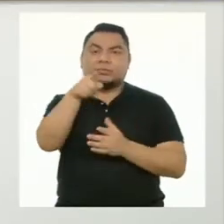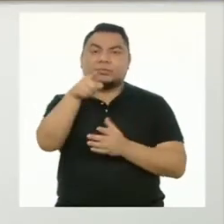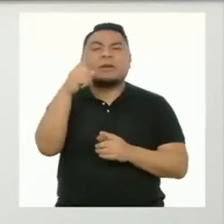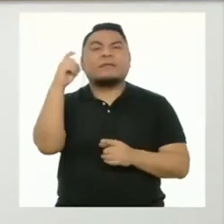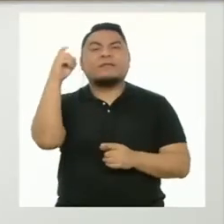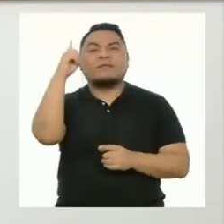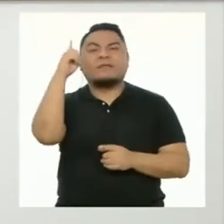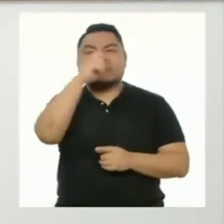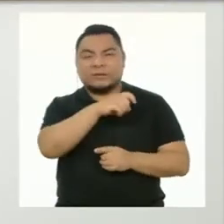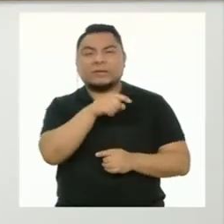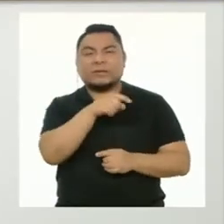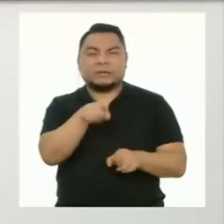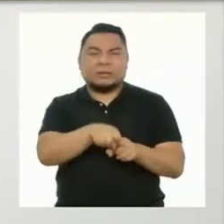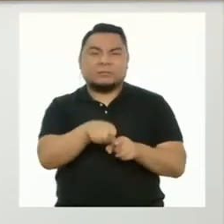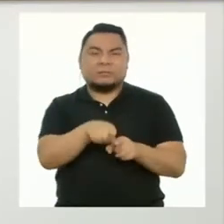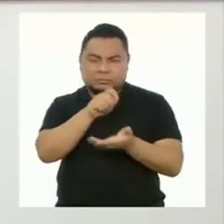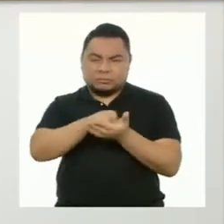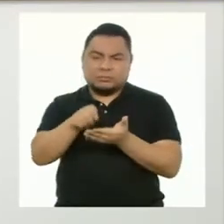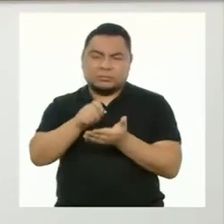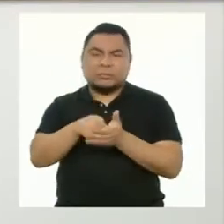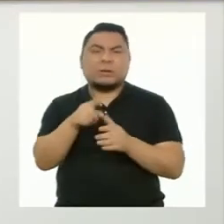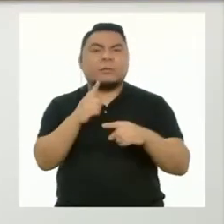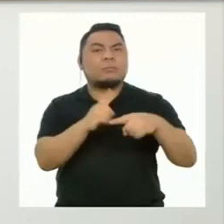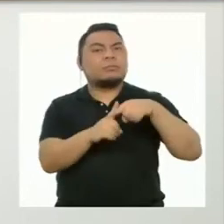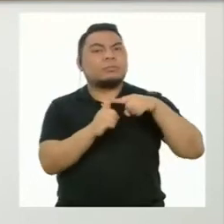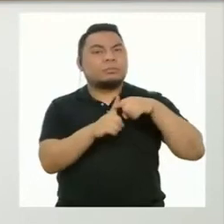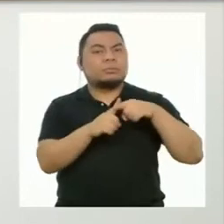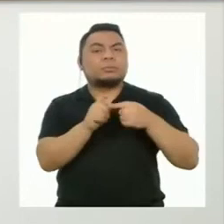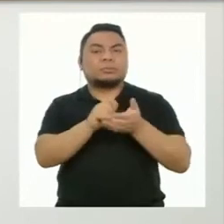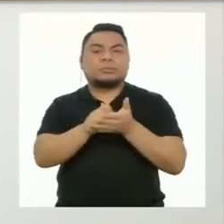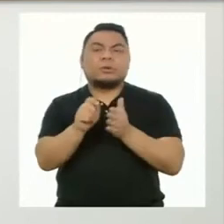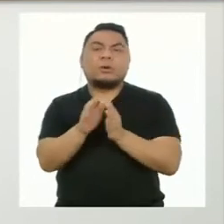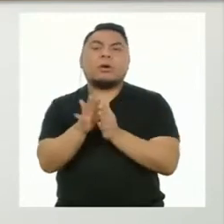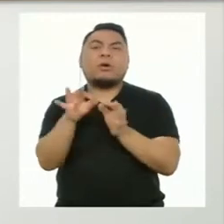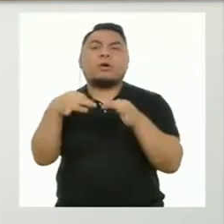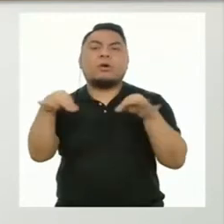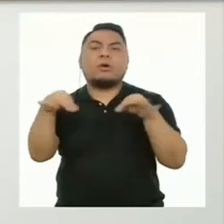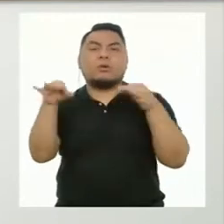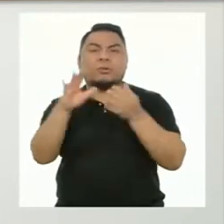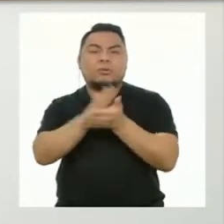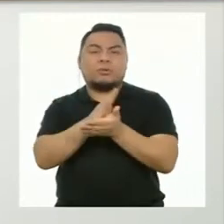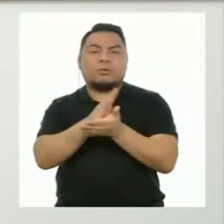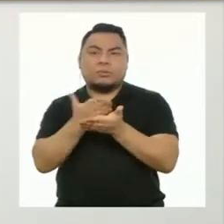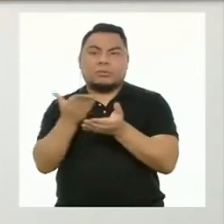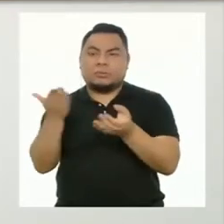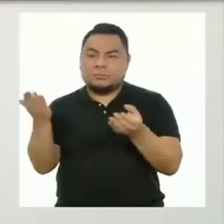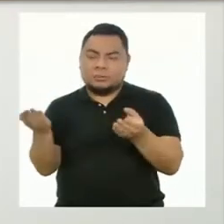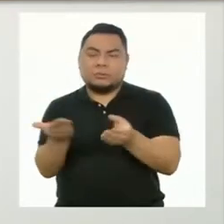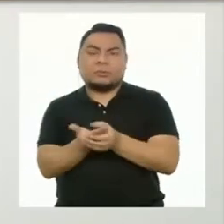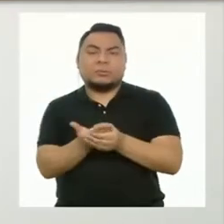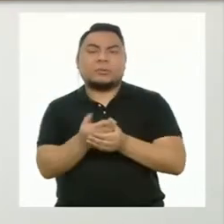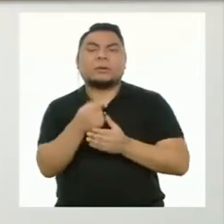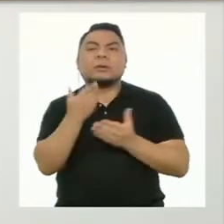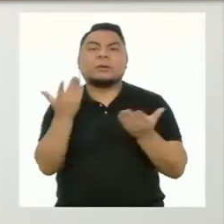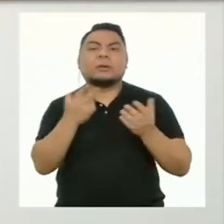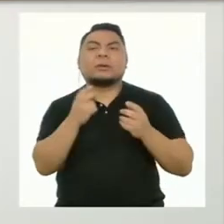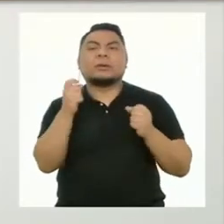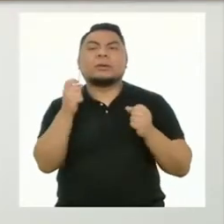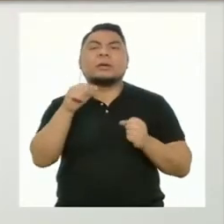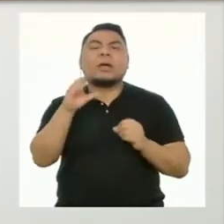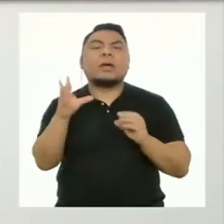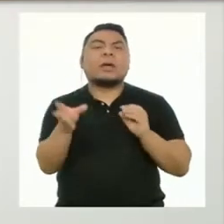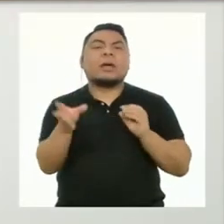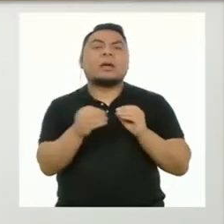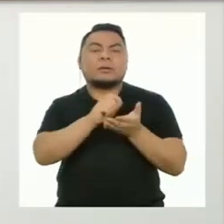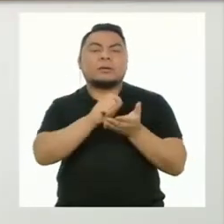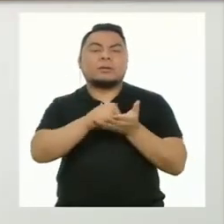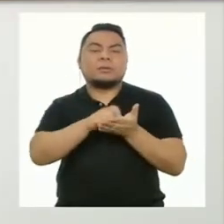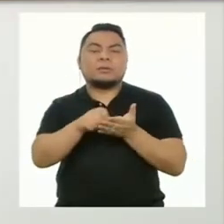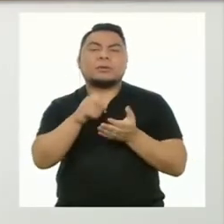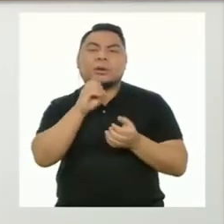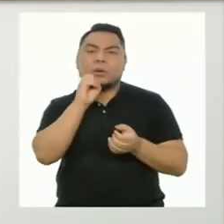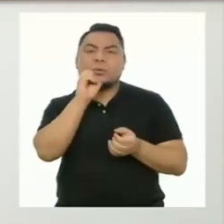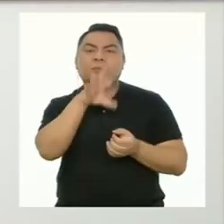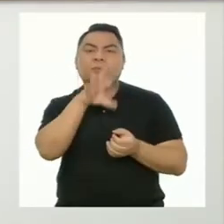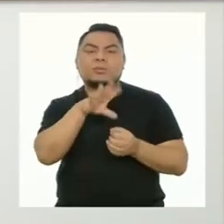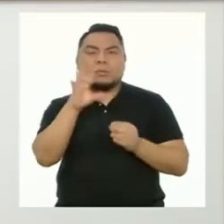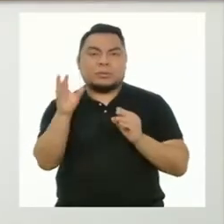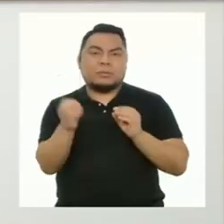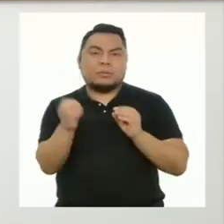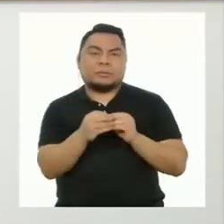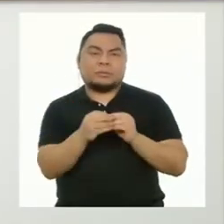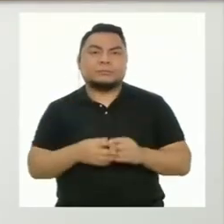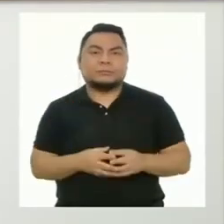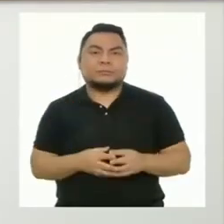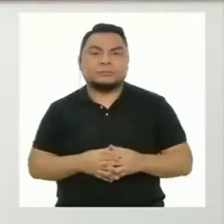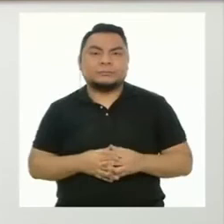sus dificultades y aspectos positivos en una hoja y ponerlos en la sección anotaciones y comentarios